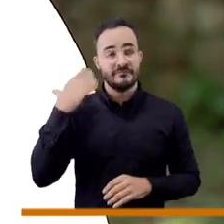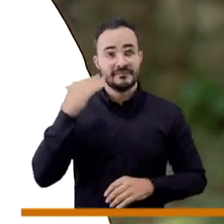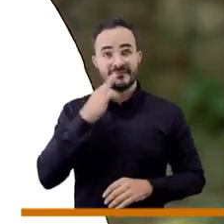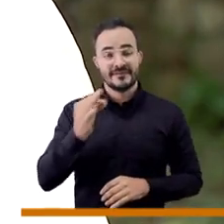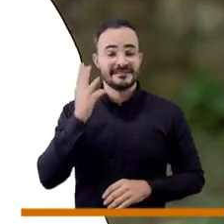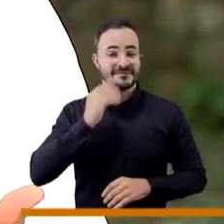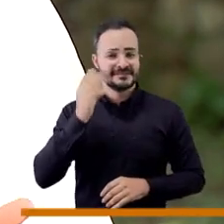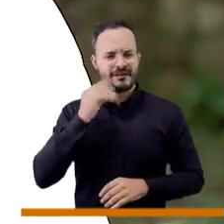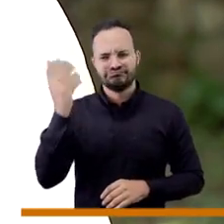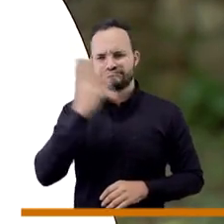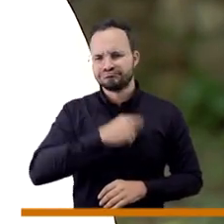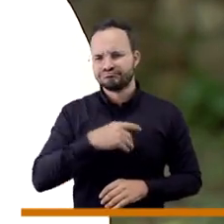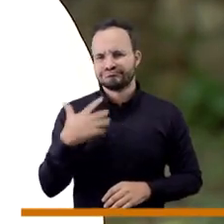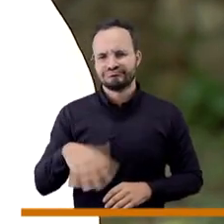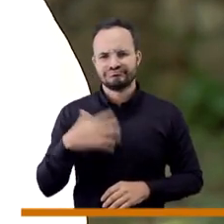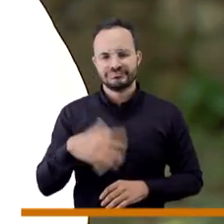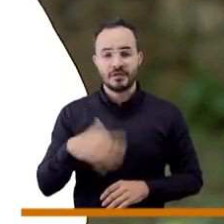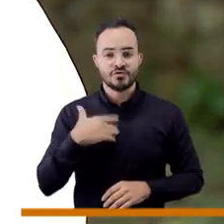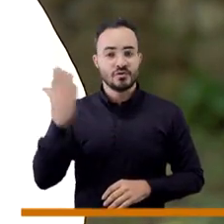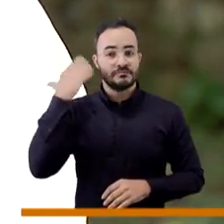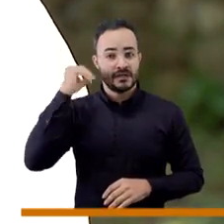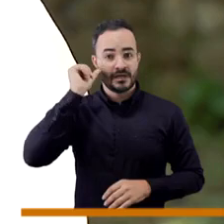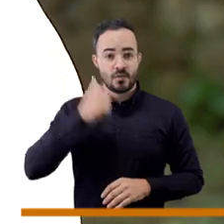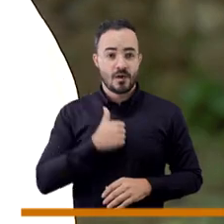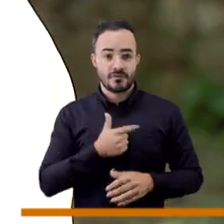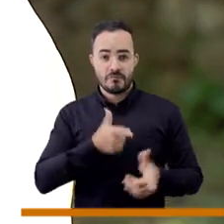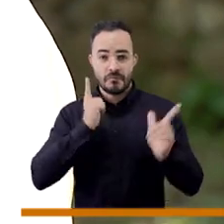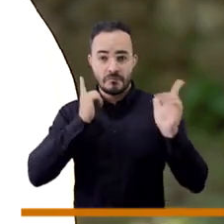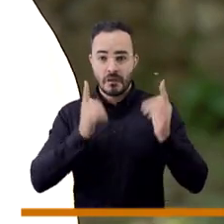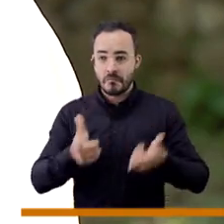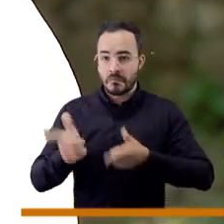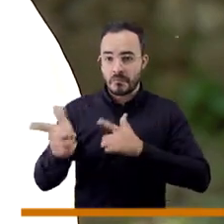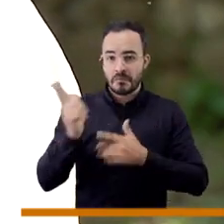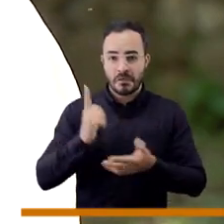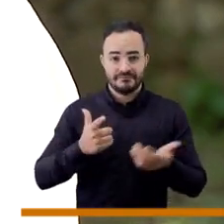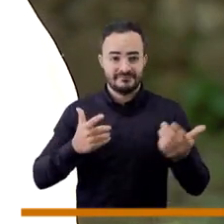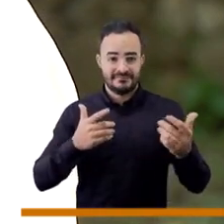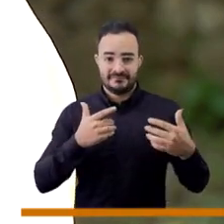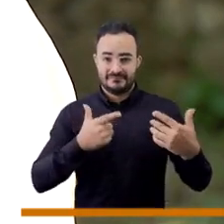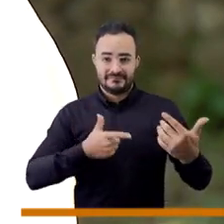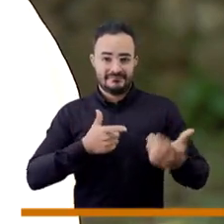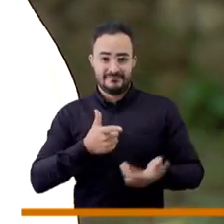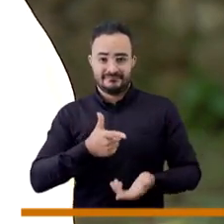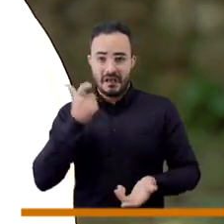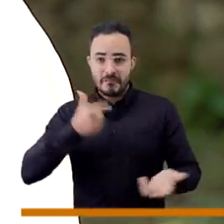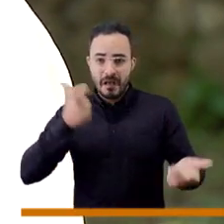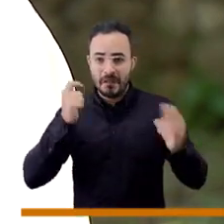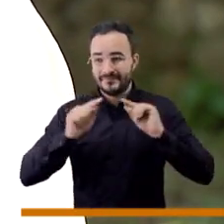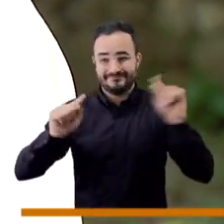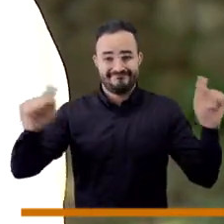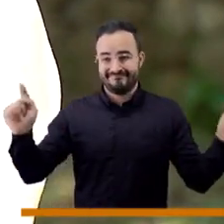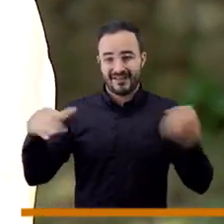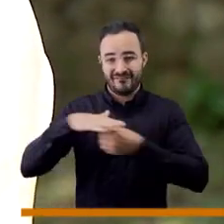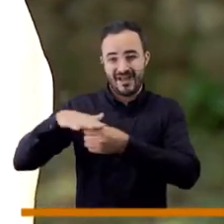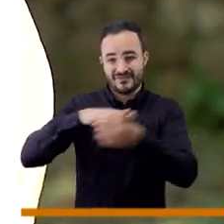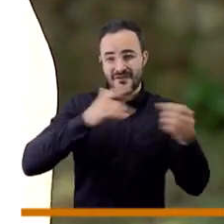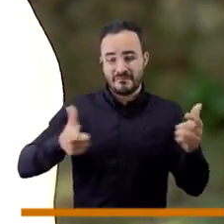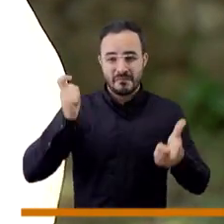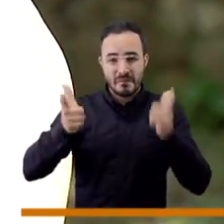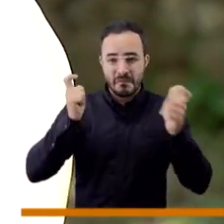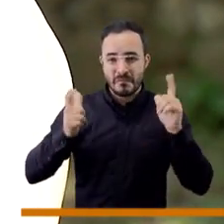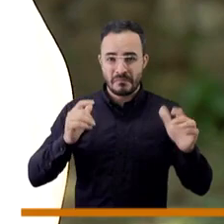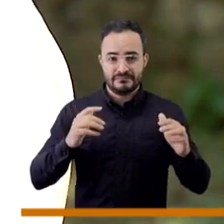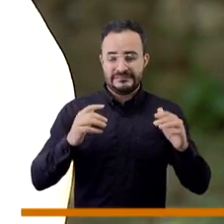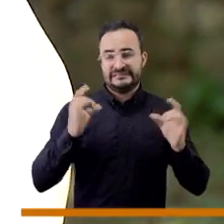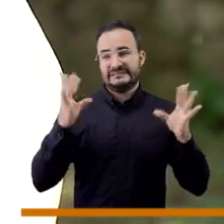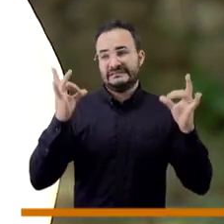pelados que jodían dando en bala en los barrios y X y Y es cierto, y ahorita son unos muchachos,